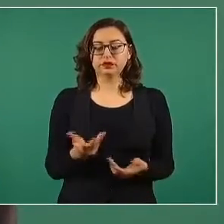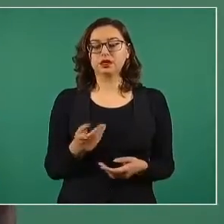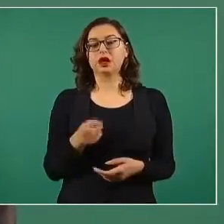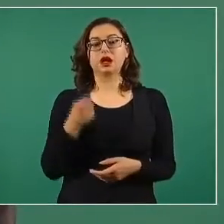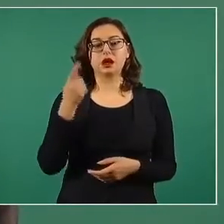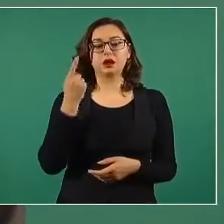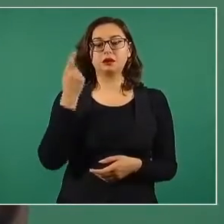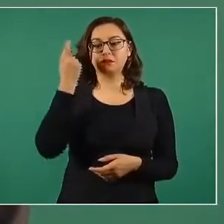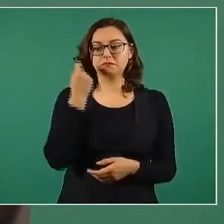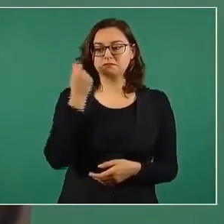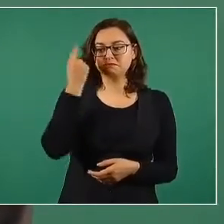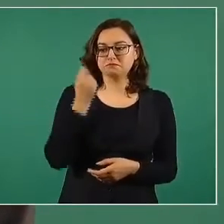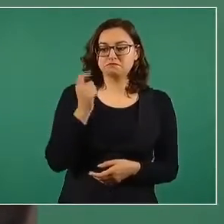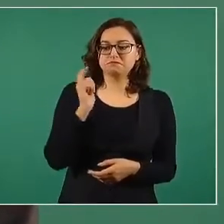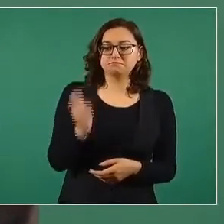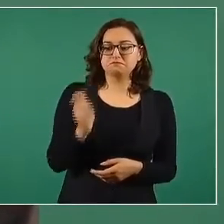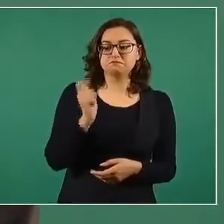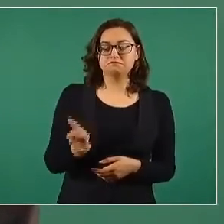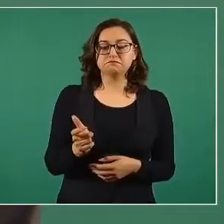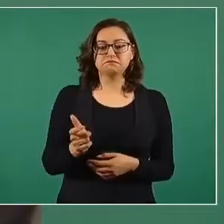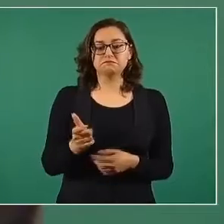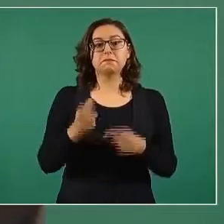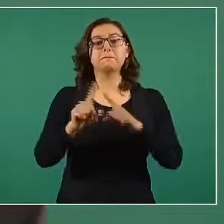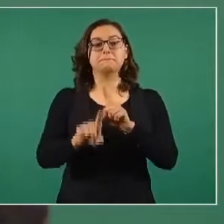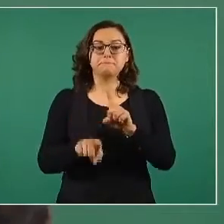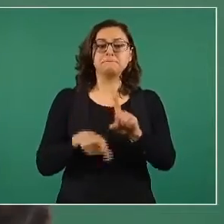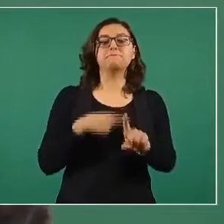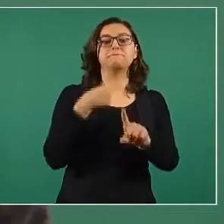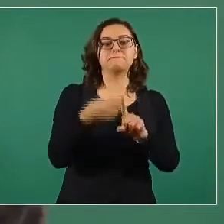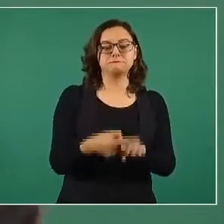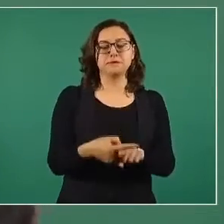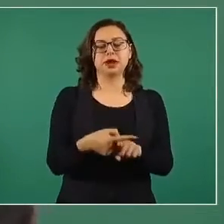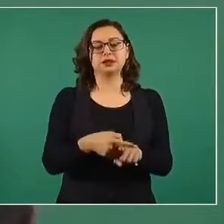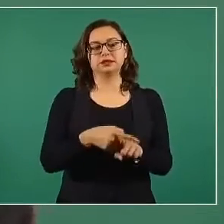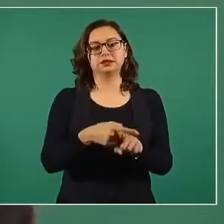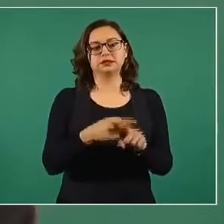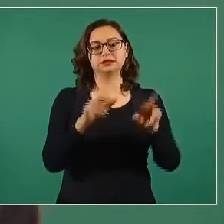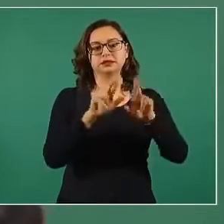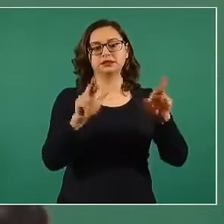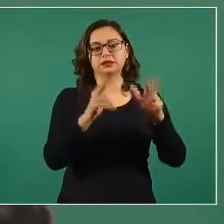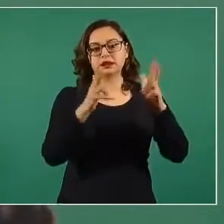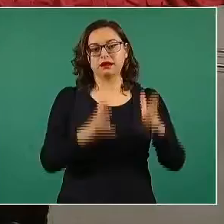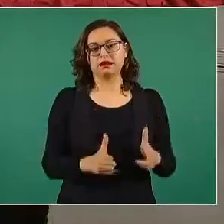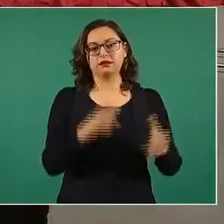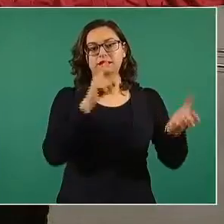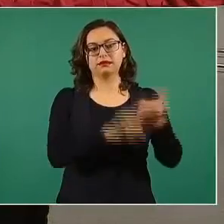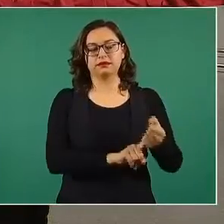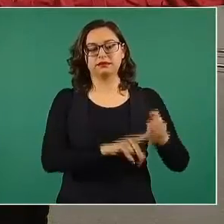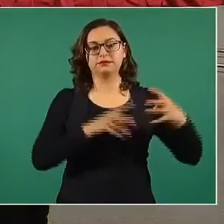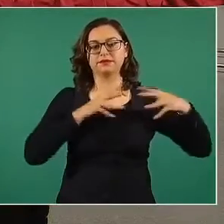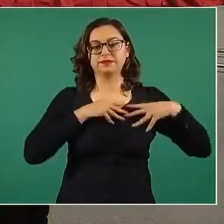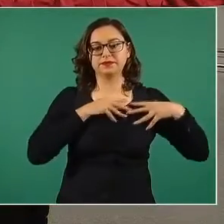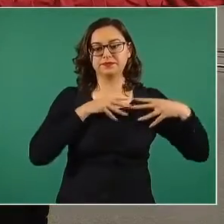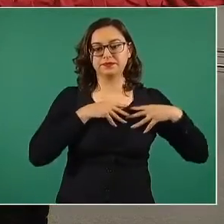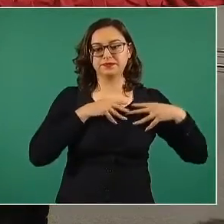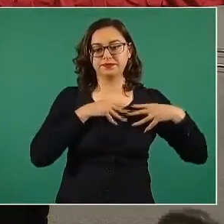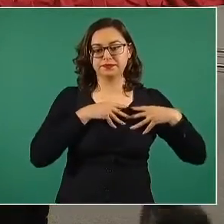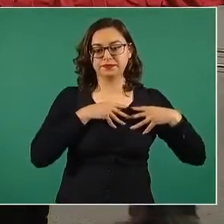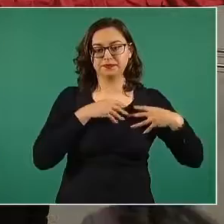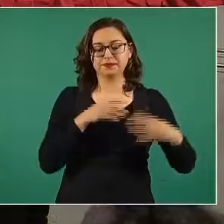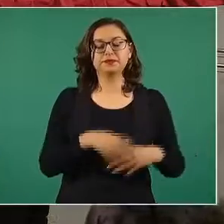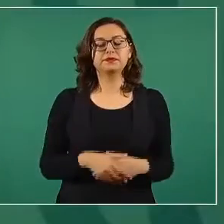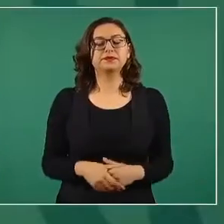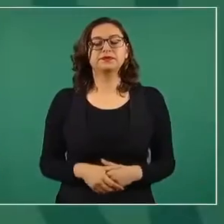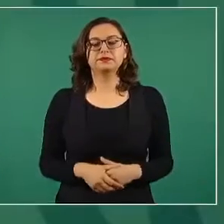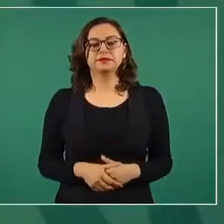además tengan esta atención médica. Es la primera